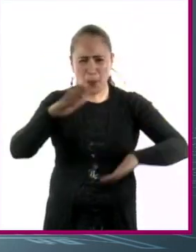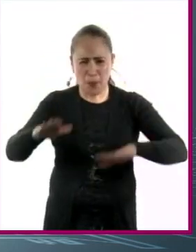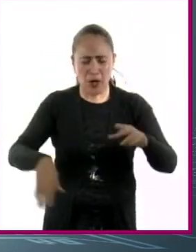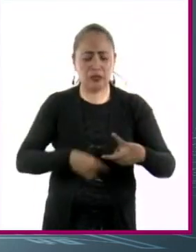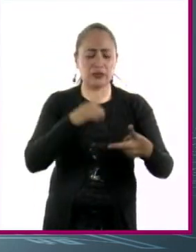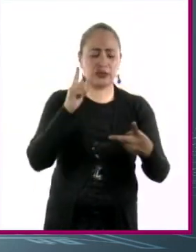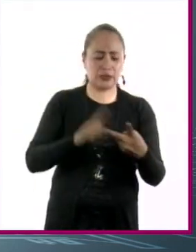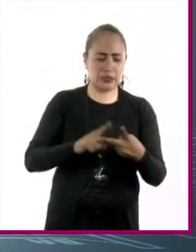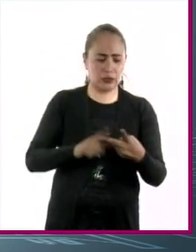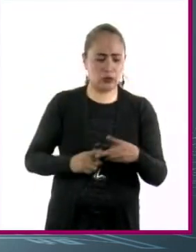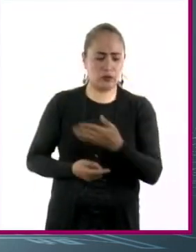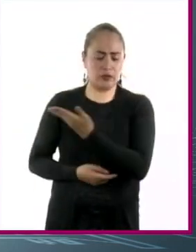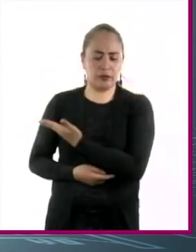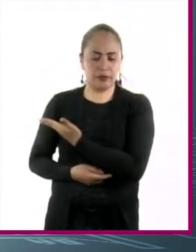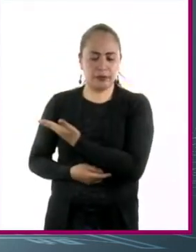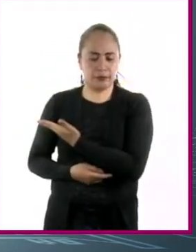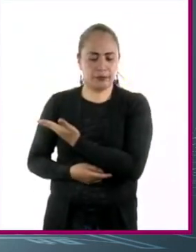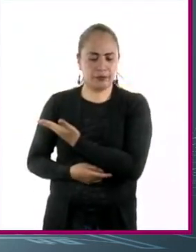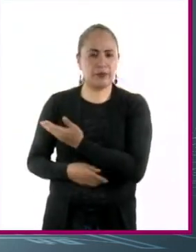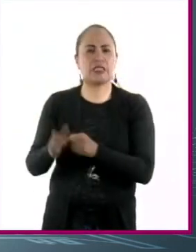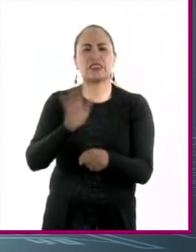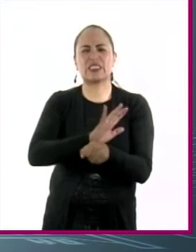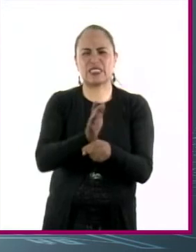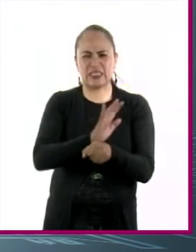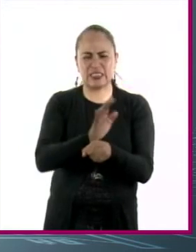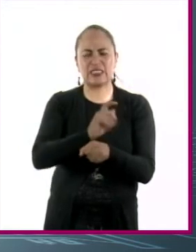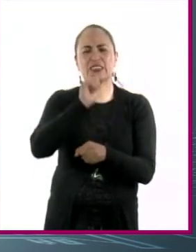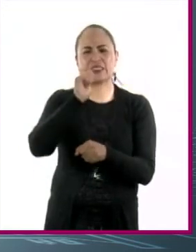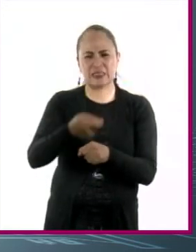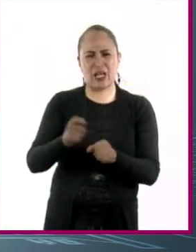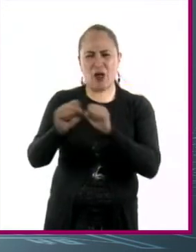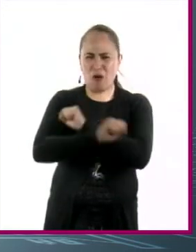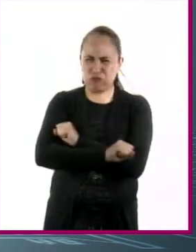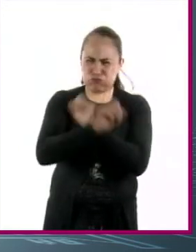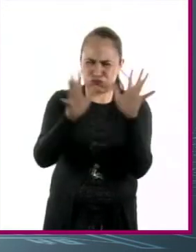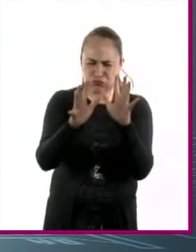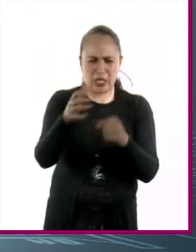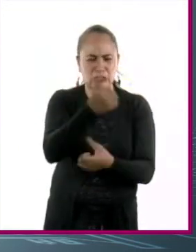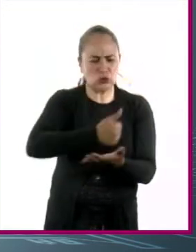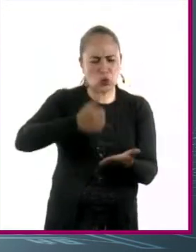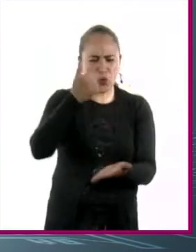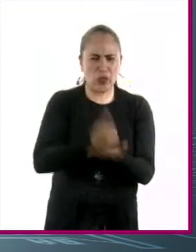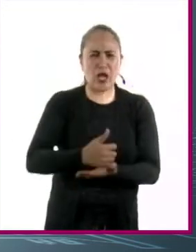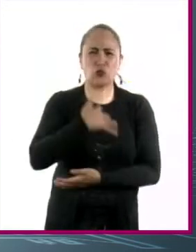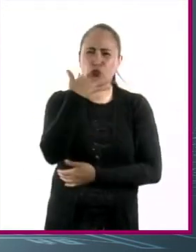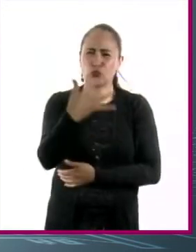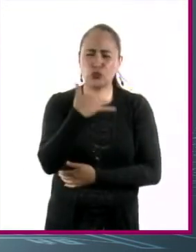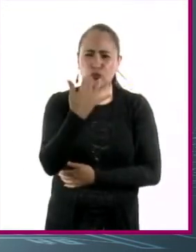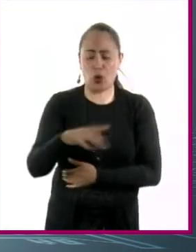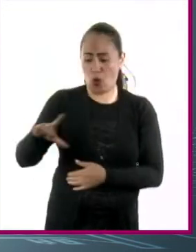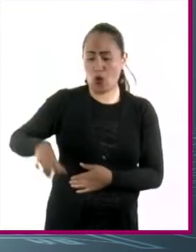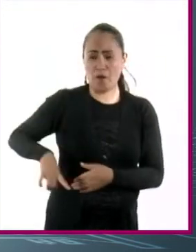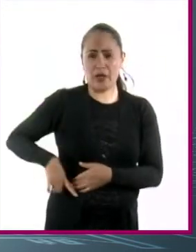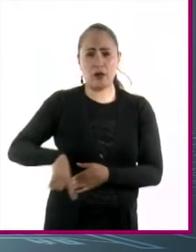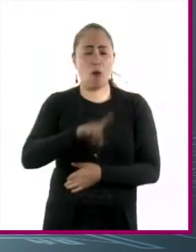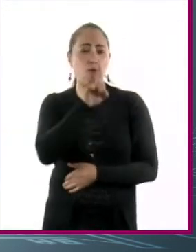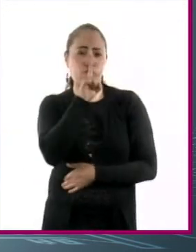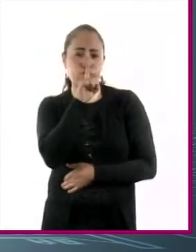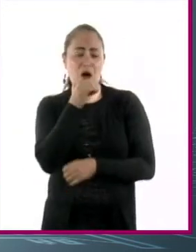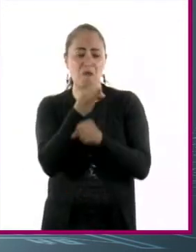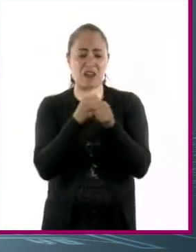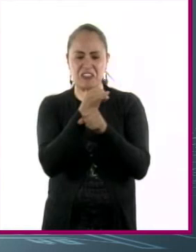segunda se llama Residuo, cinta sobre una explosión que contamina toda una ciudad. El gobierno la encubre y obstaculiza la investigación.